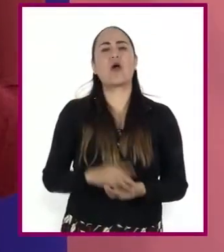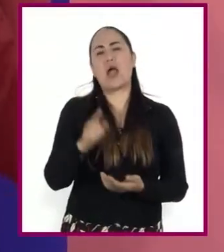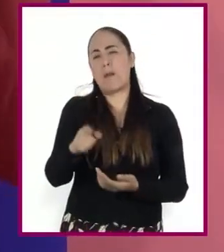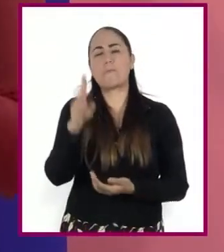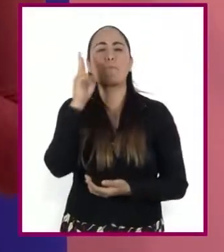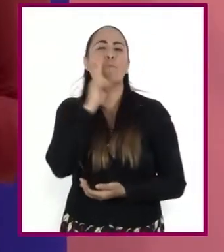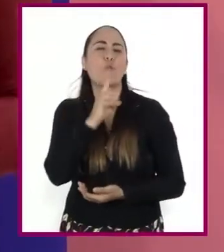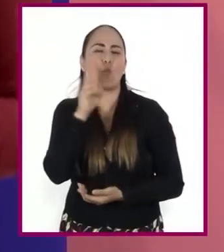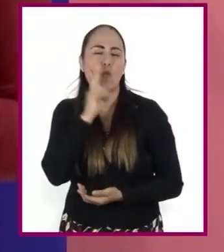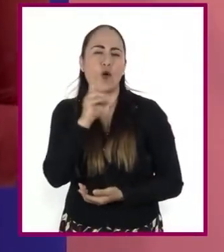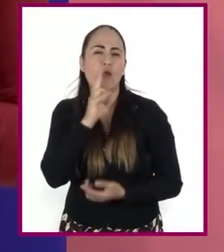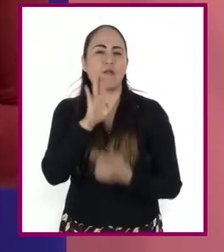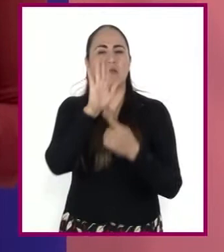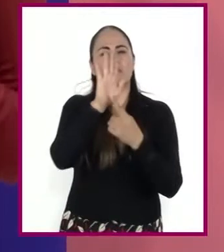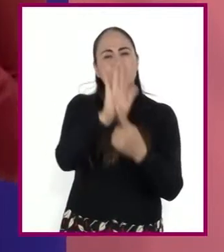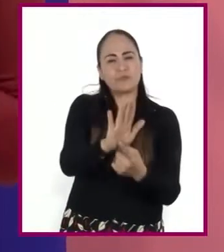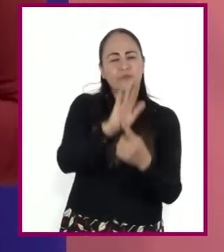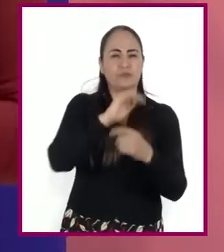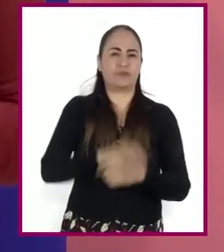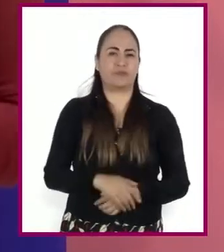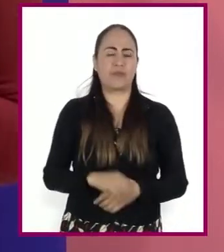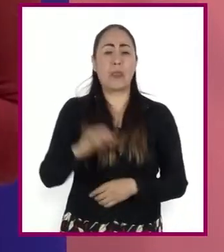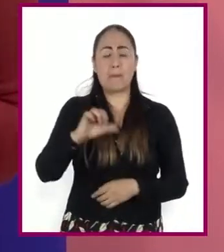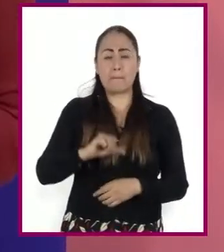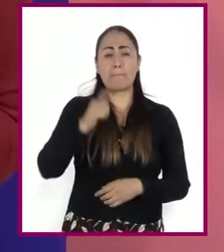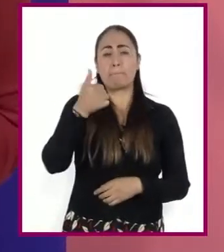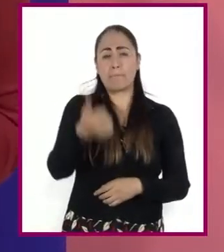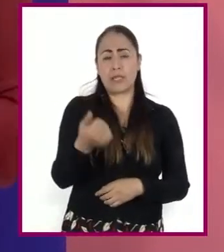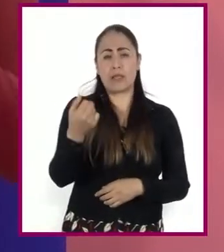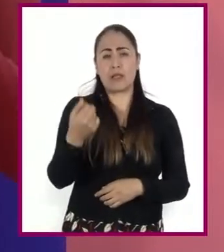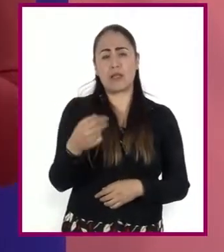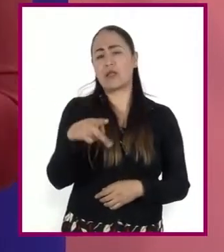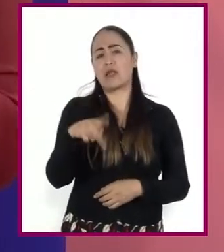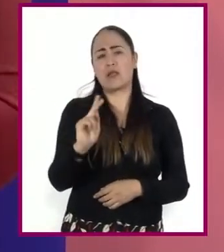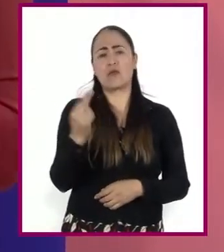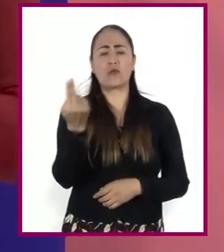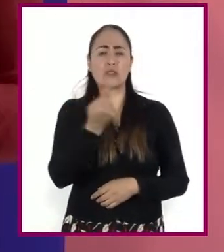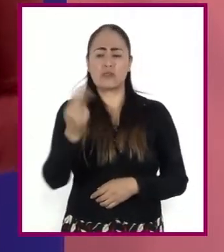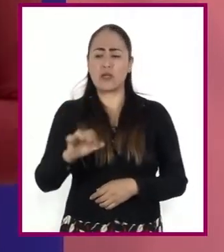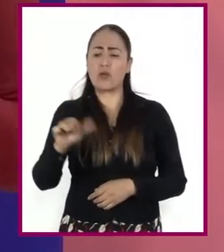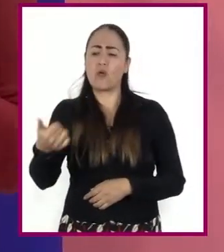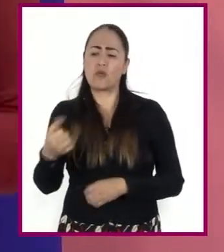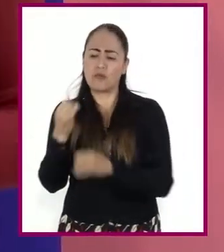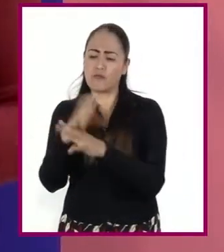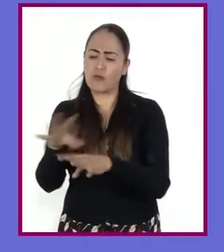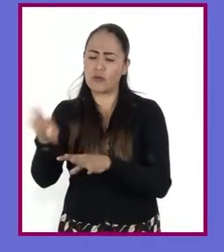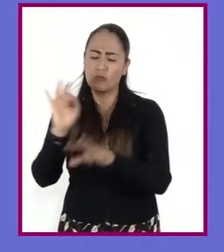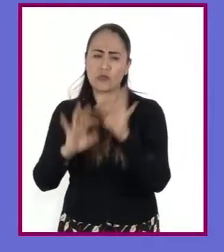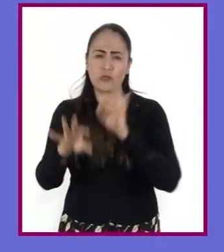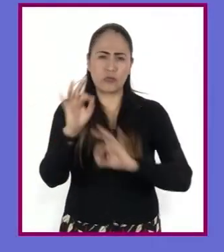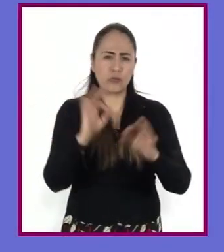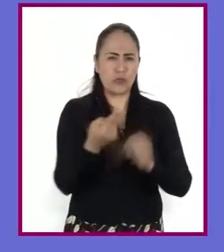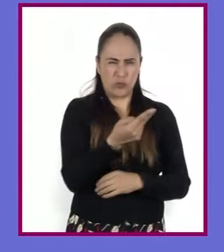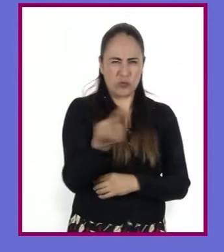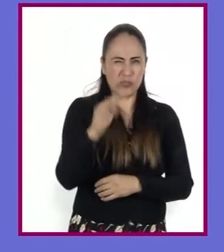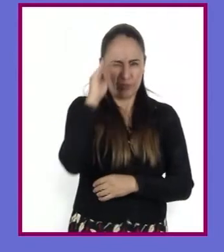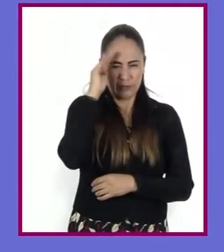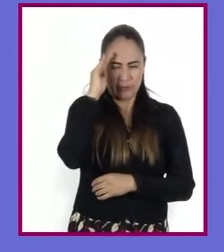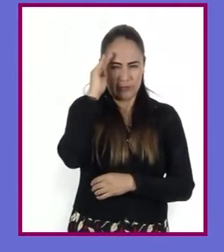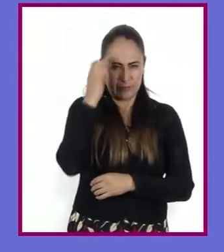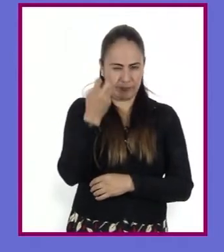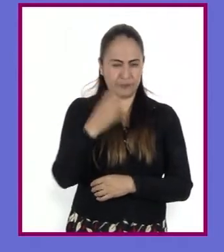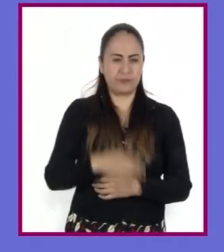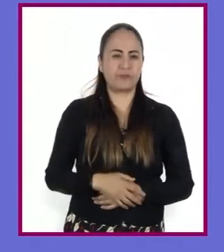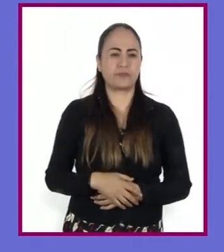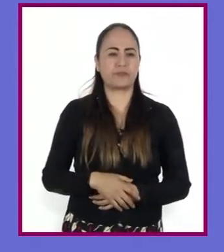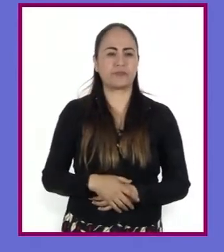presentar, en este caso se debe acudir a otras fuentes informativas. Y por ello les invito a reflexionar. ¿Con